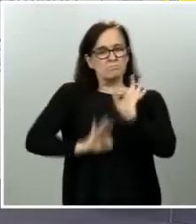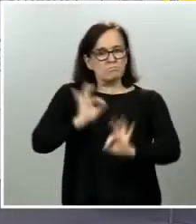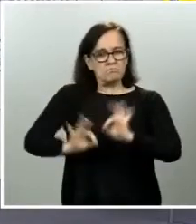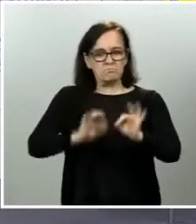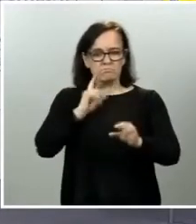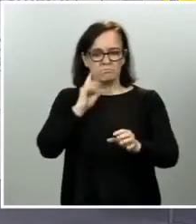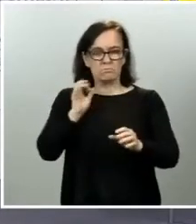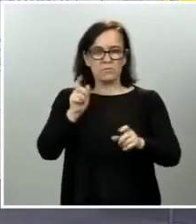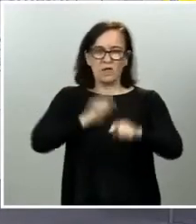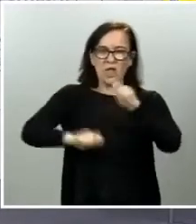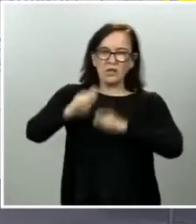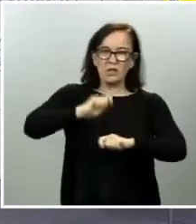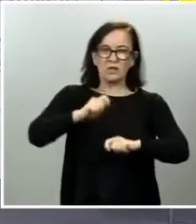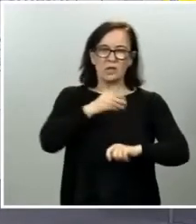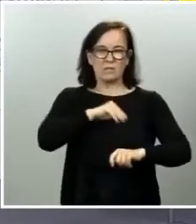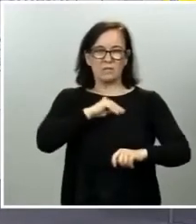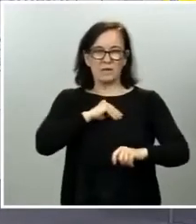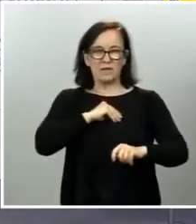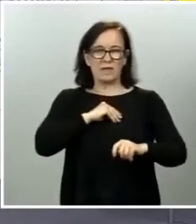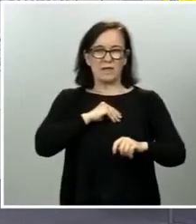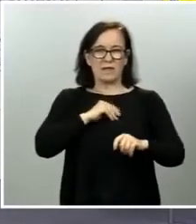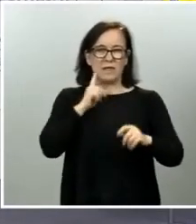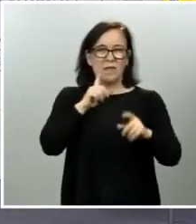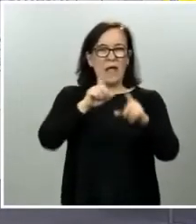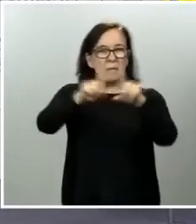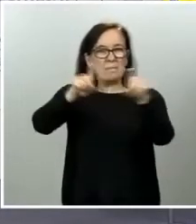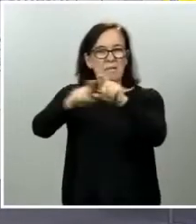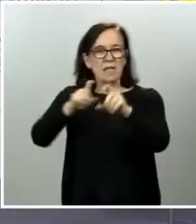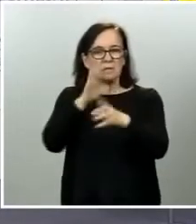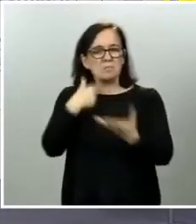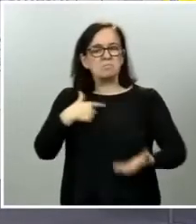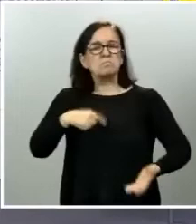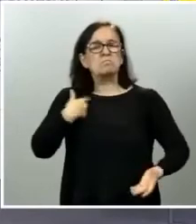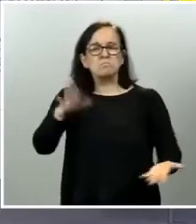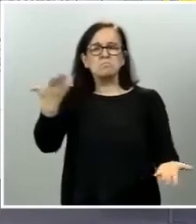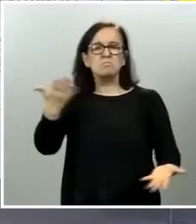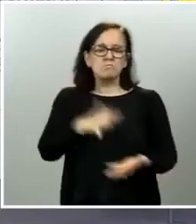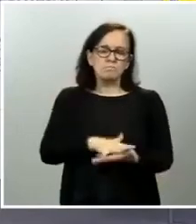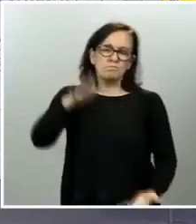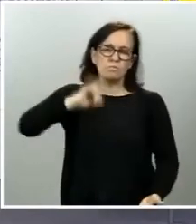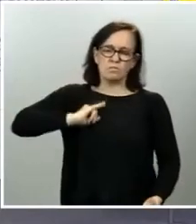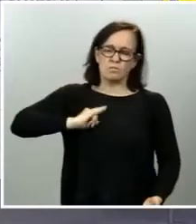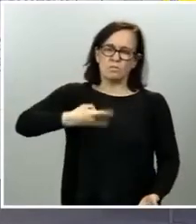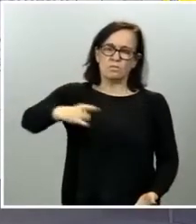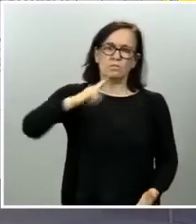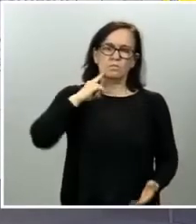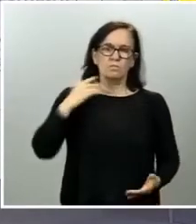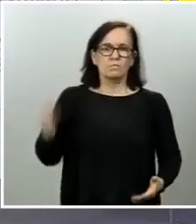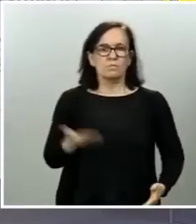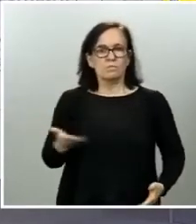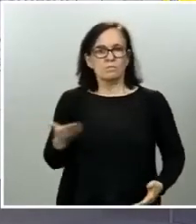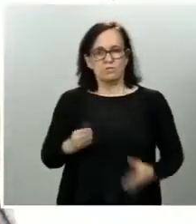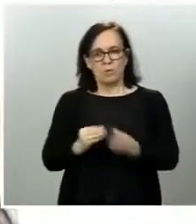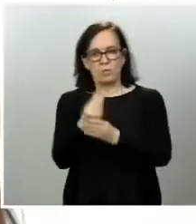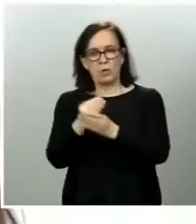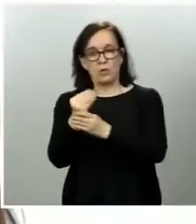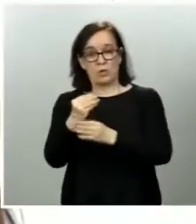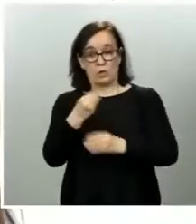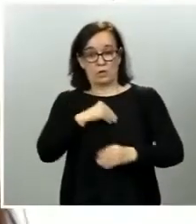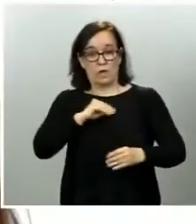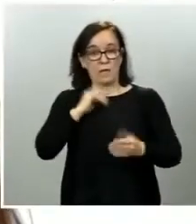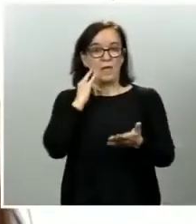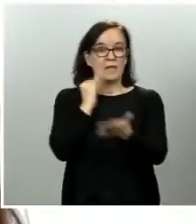Asociación Española de Bioempresas que aseguran tener capacidad para duplicar la producción aquí en España de test